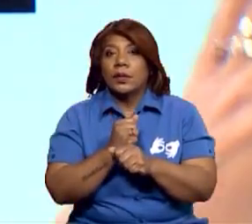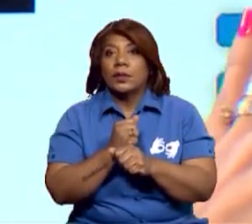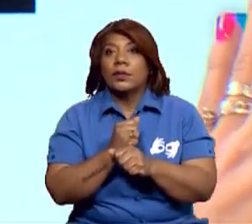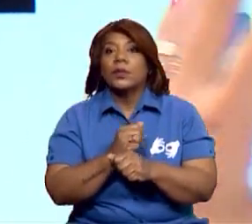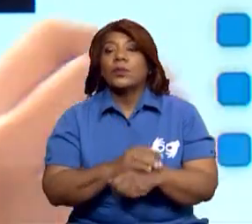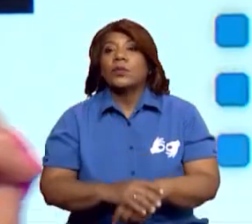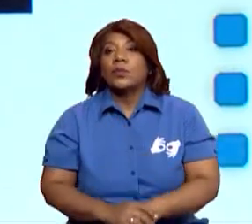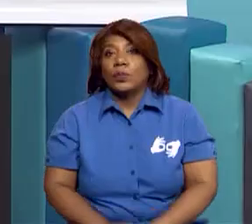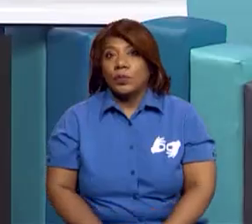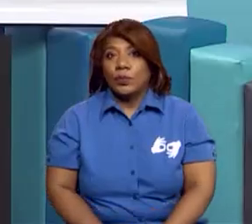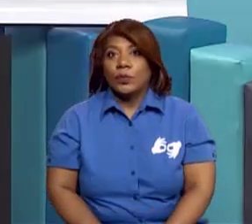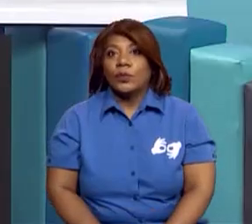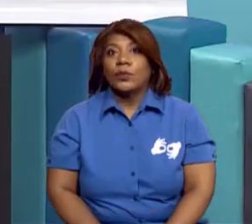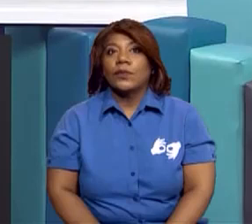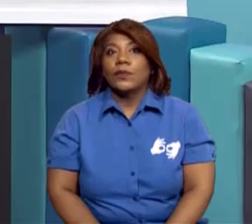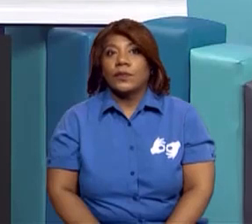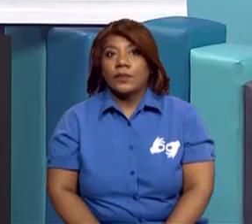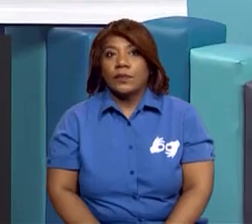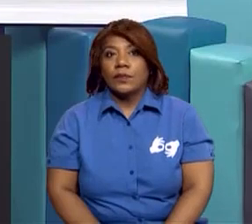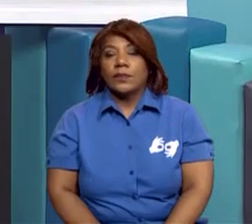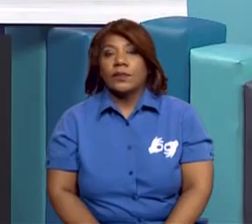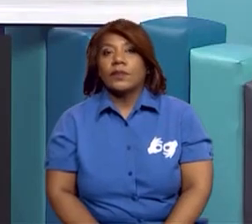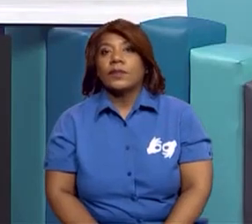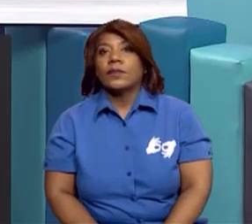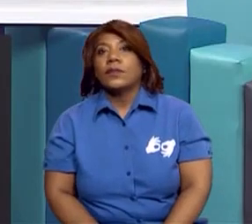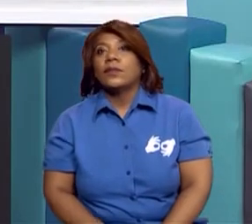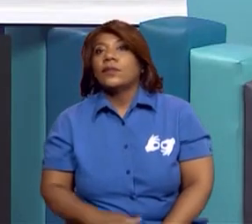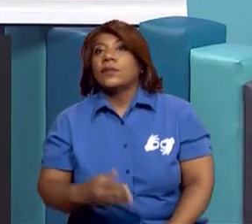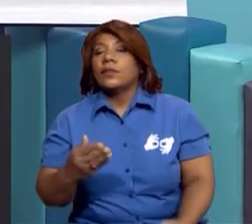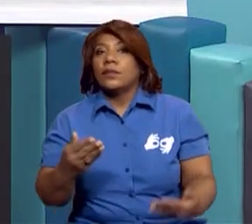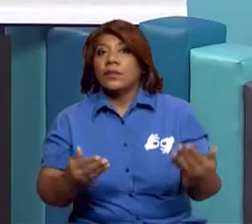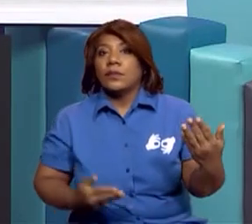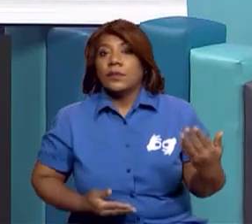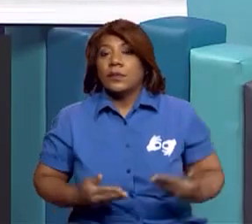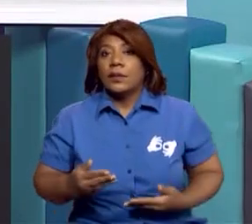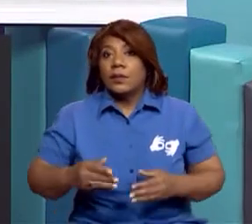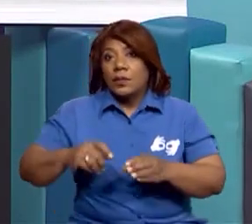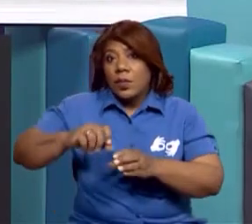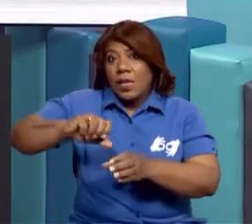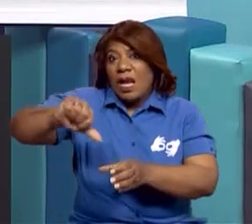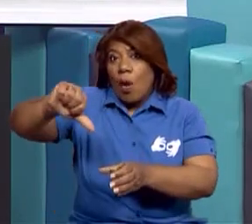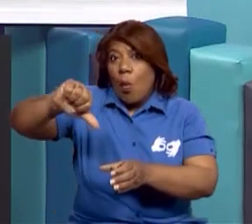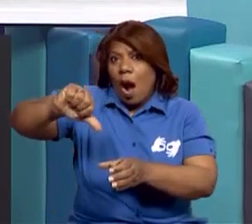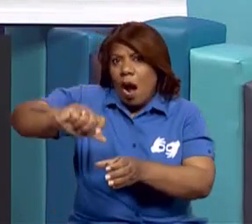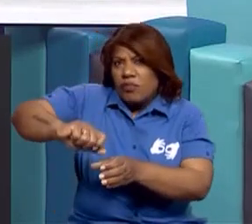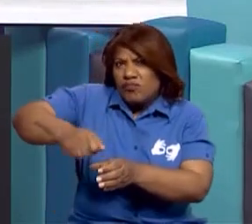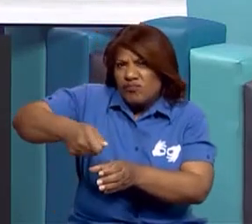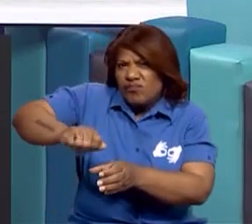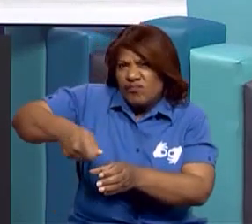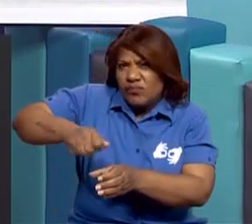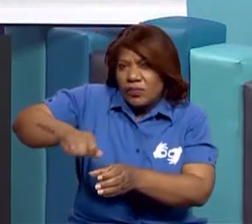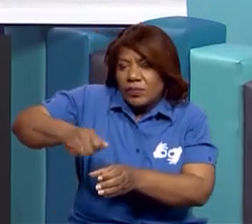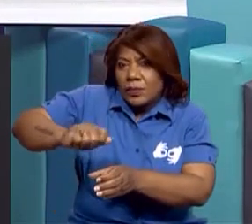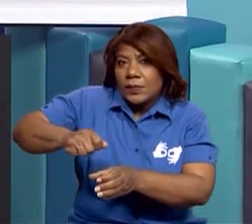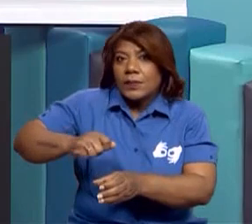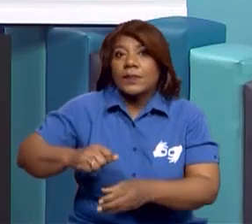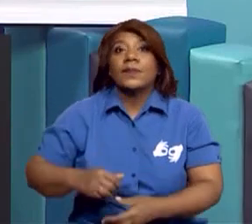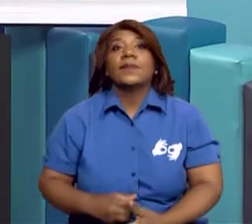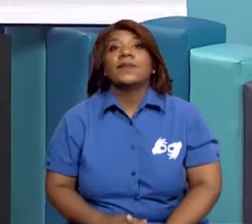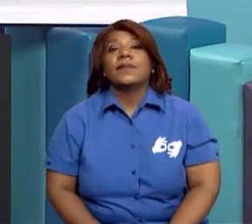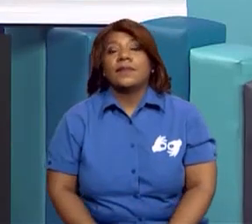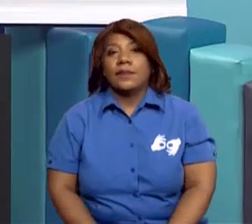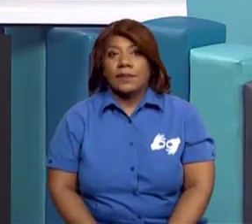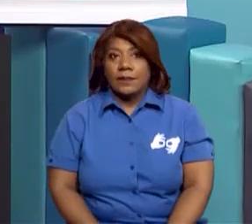Aquí vemos una persona que está prestando un servicio de plomería. Podemos observar como